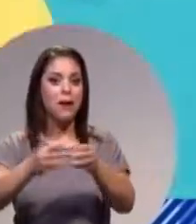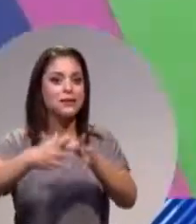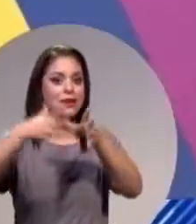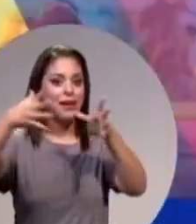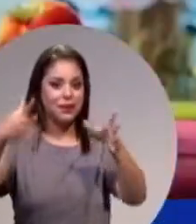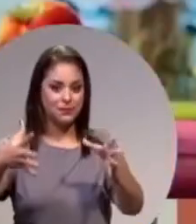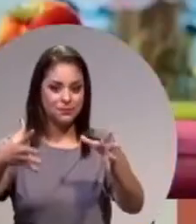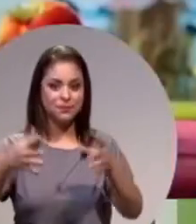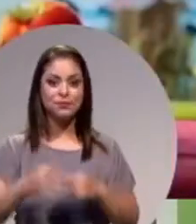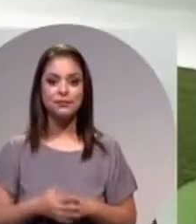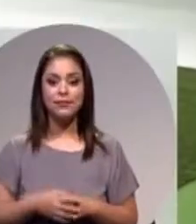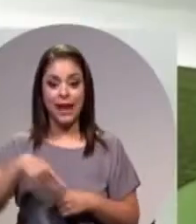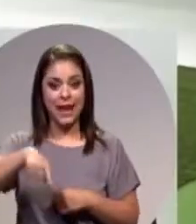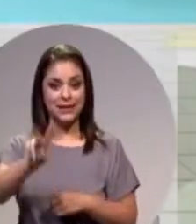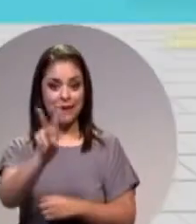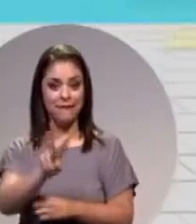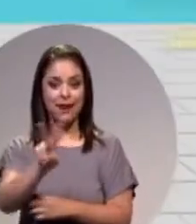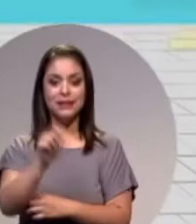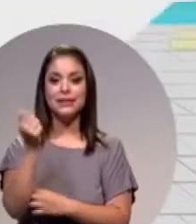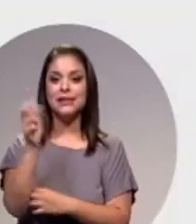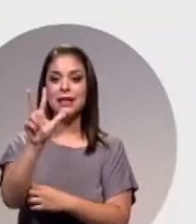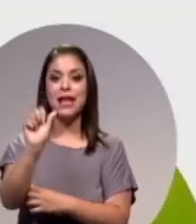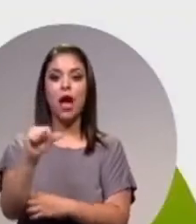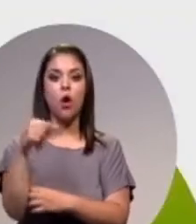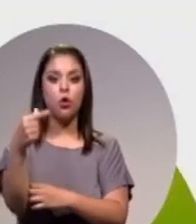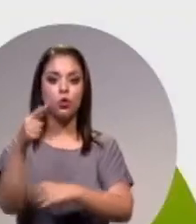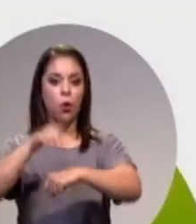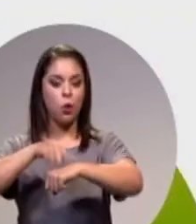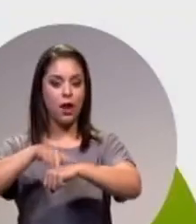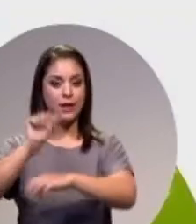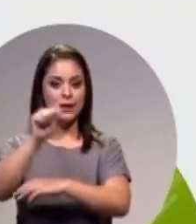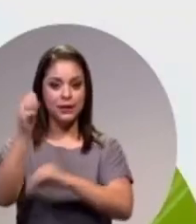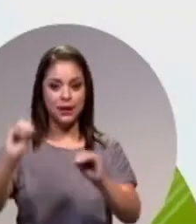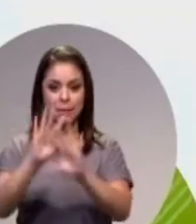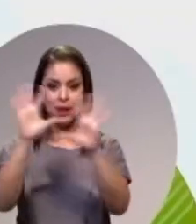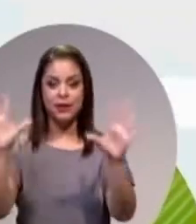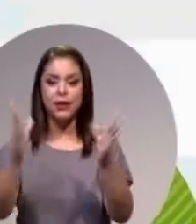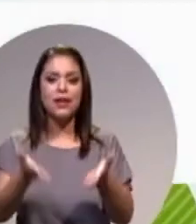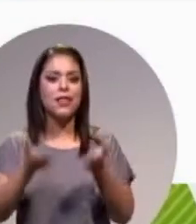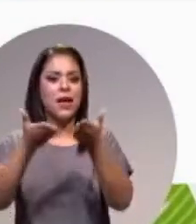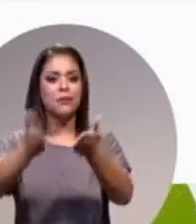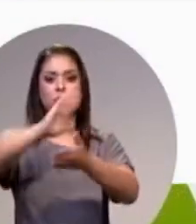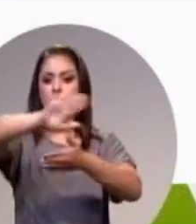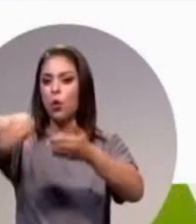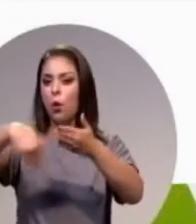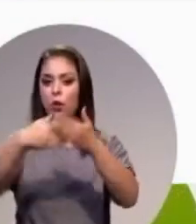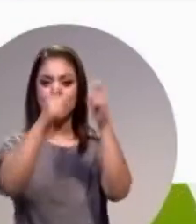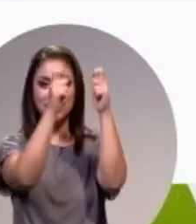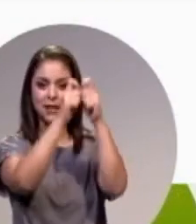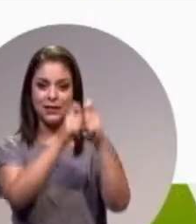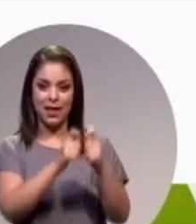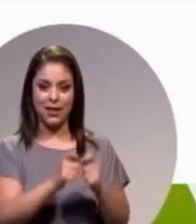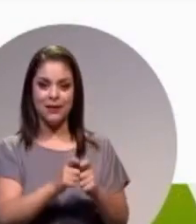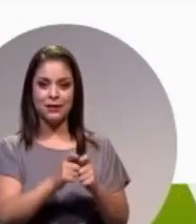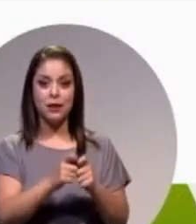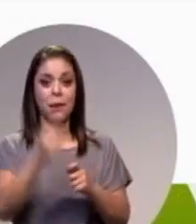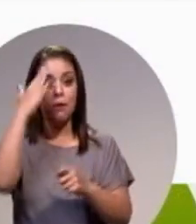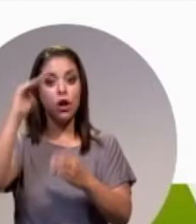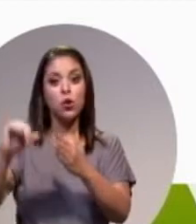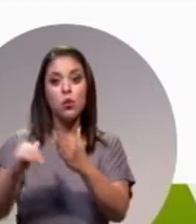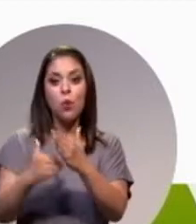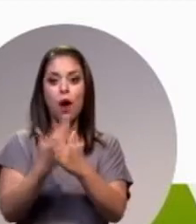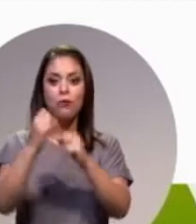ampliado. Este viernes 13 de agosto a las 10 de la mañana, brindaremos todos los detalles